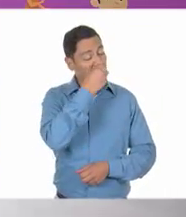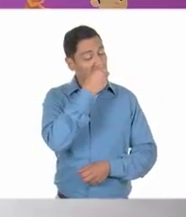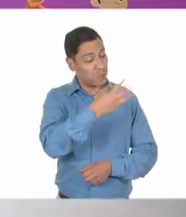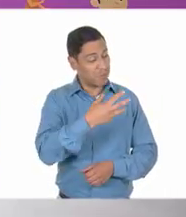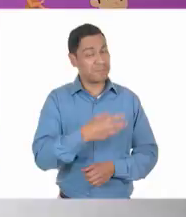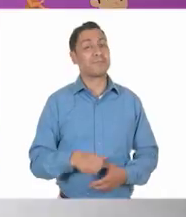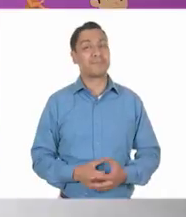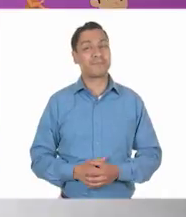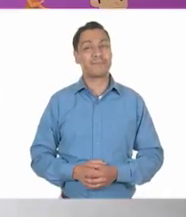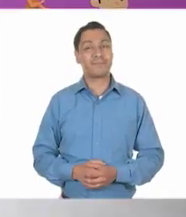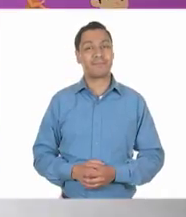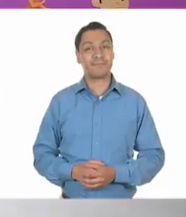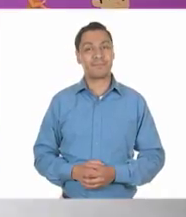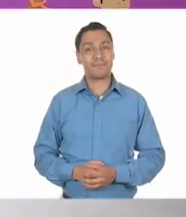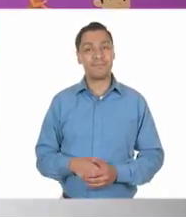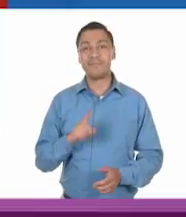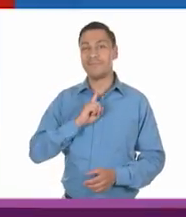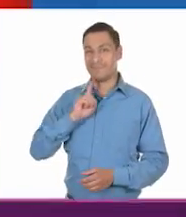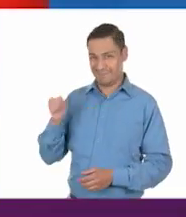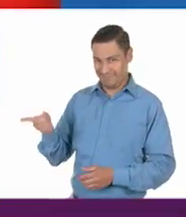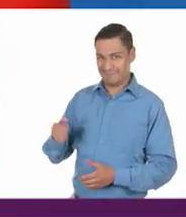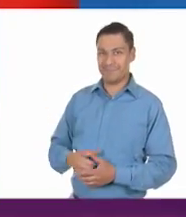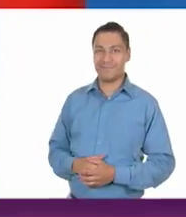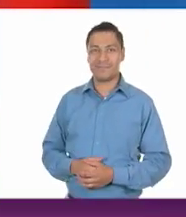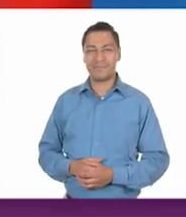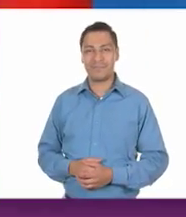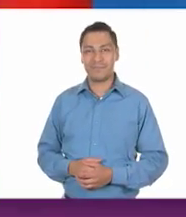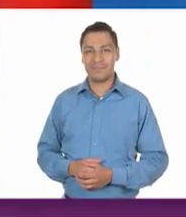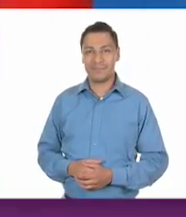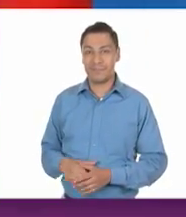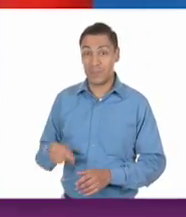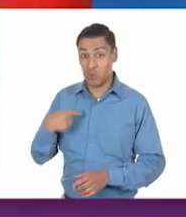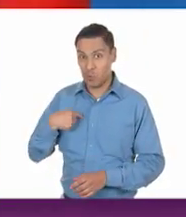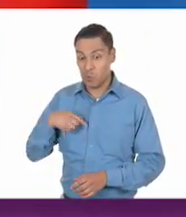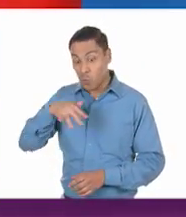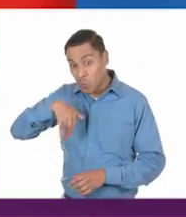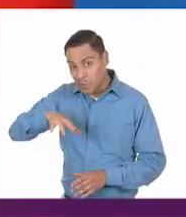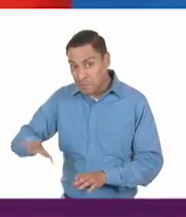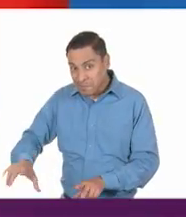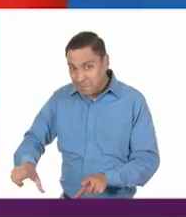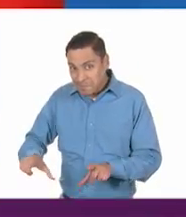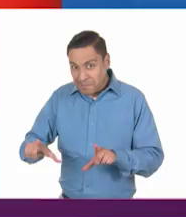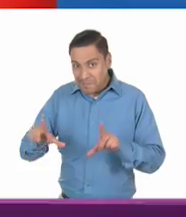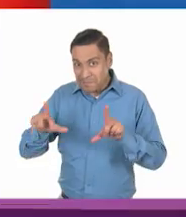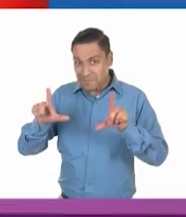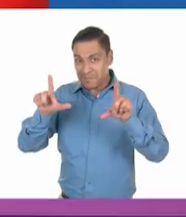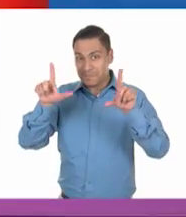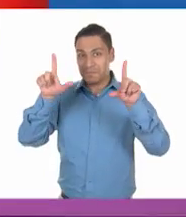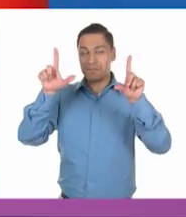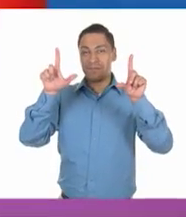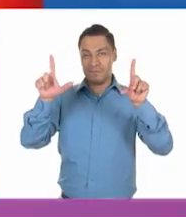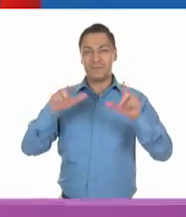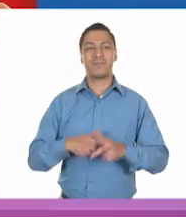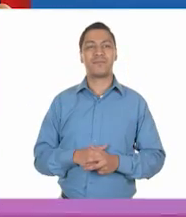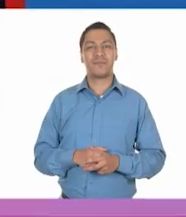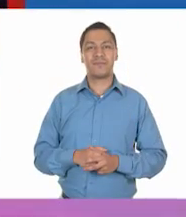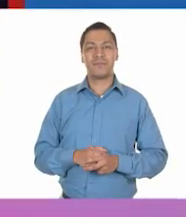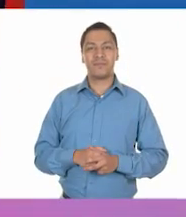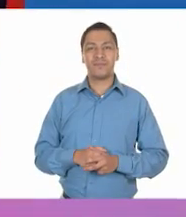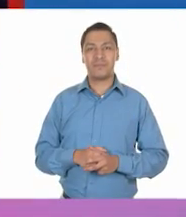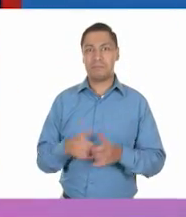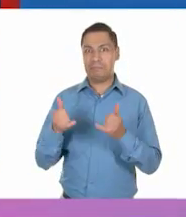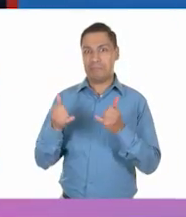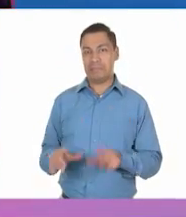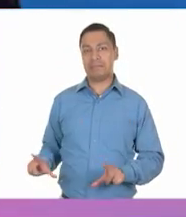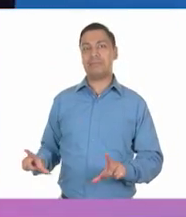Gracias, Ale. A ver, yo ahora sí otra vez voy a estar en el mío. Muy bien. Ay, es un poquito